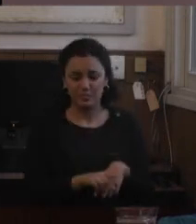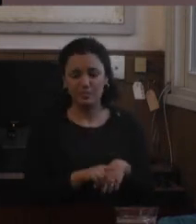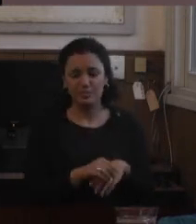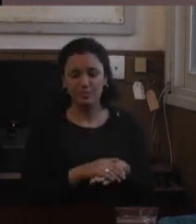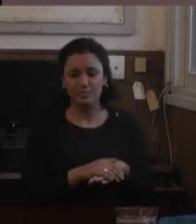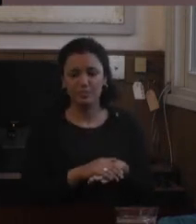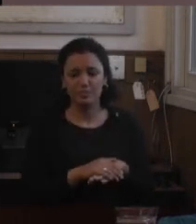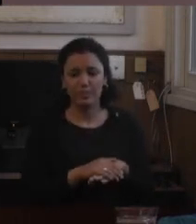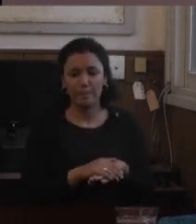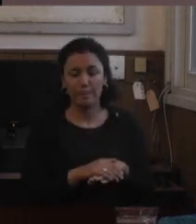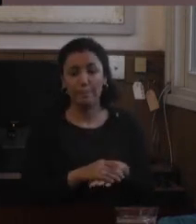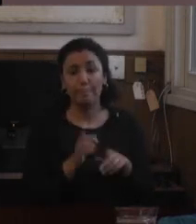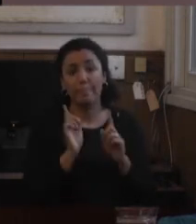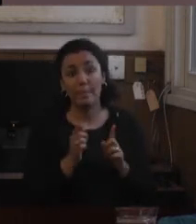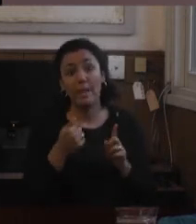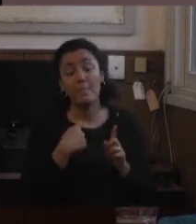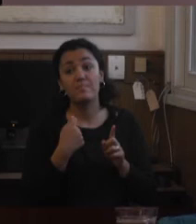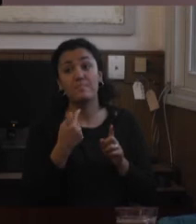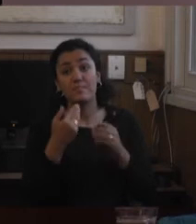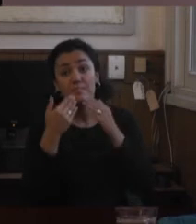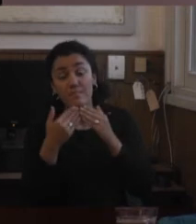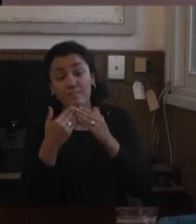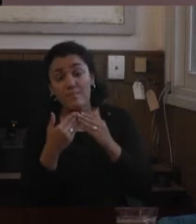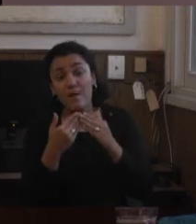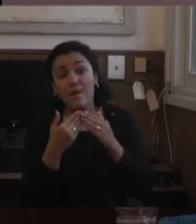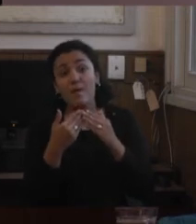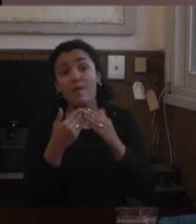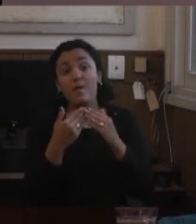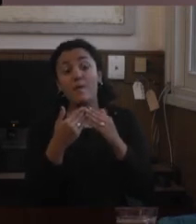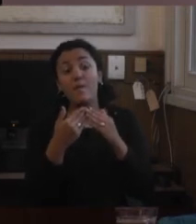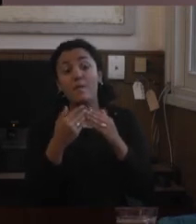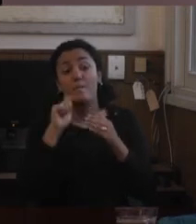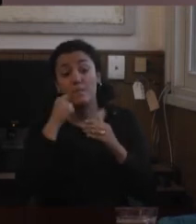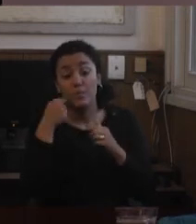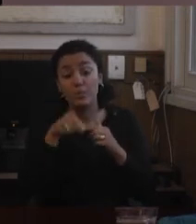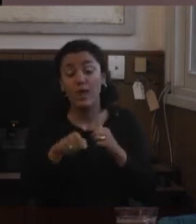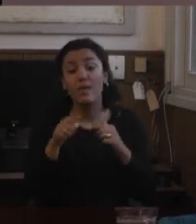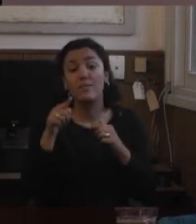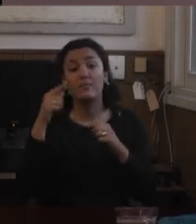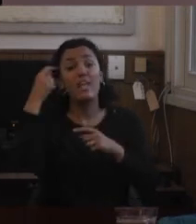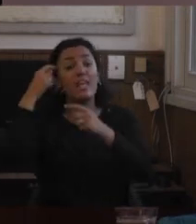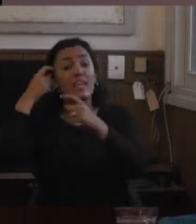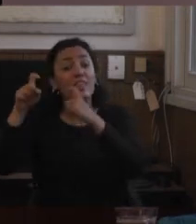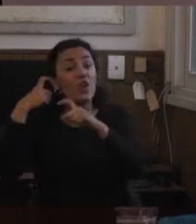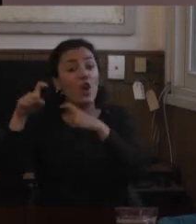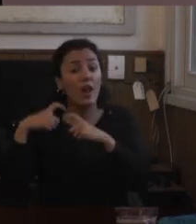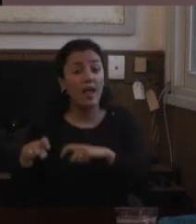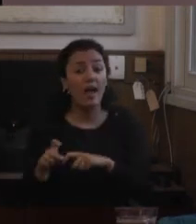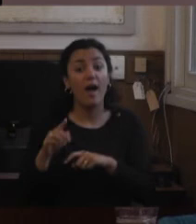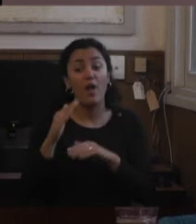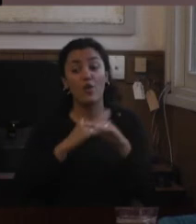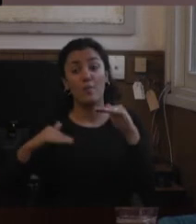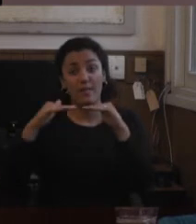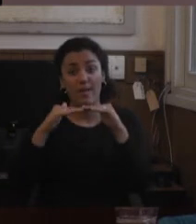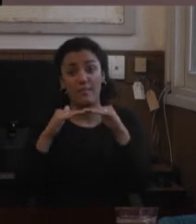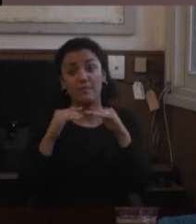ponemos es poner en cuestionamiento la ideología de la normalidad que lo voy a ver un poquito más adelante pero hubo una palabra que una vez escuché en Carlos